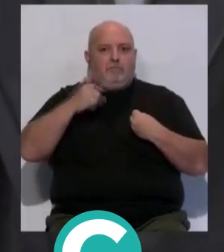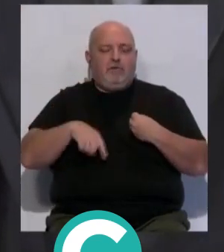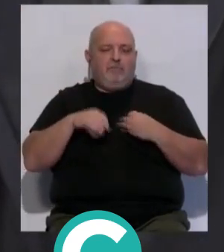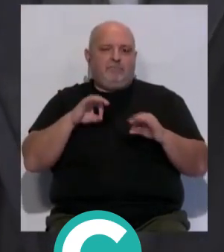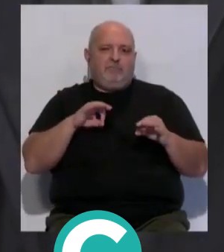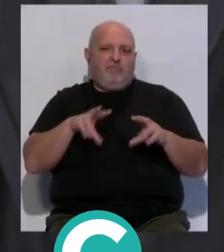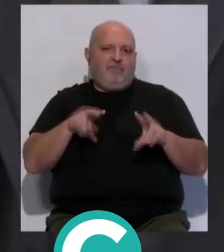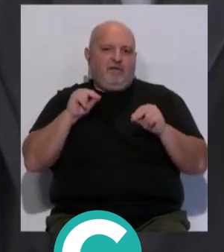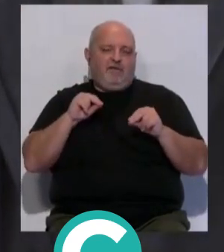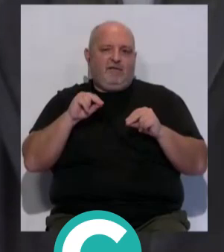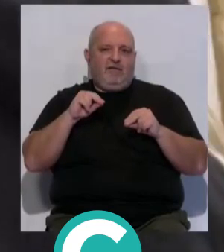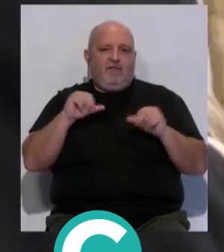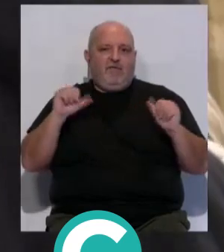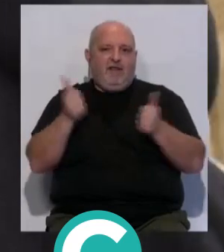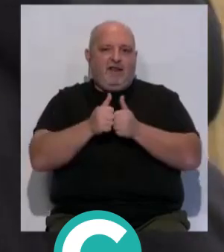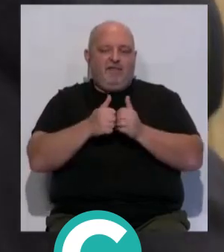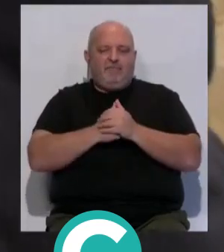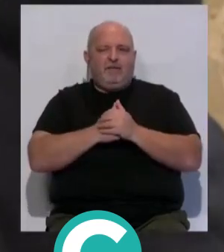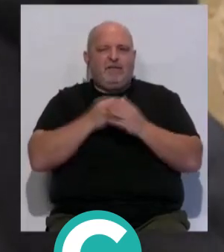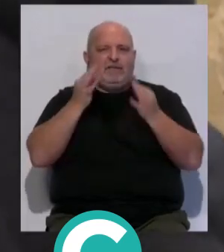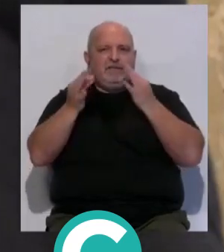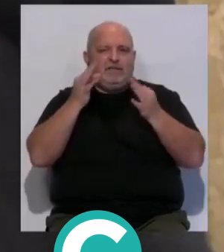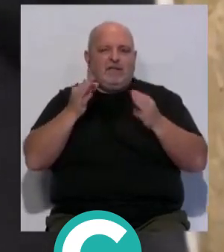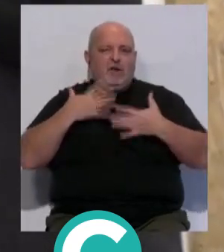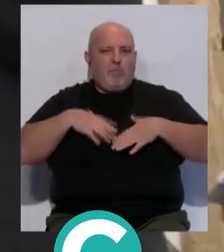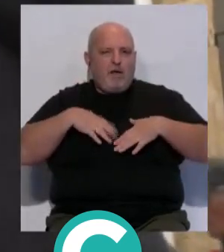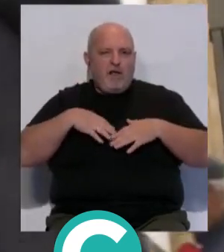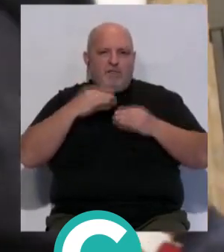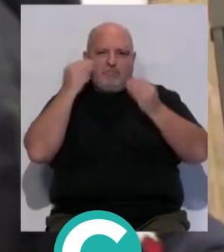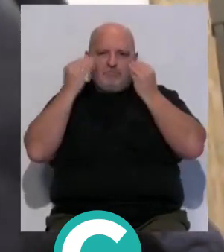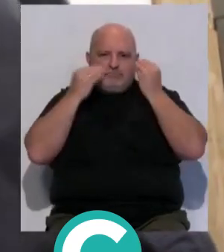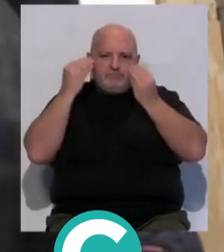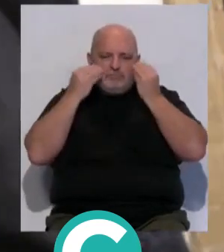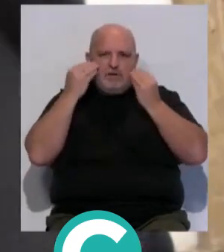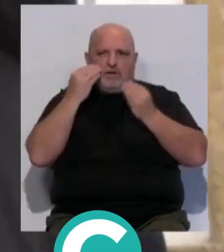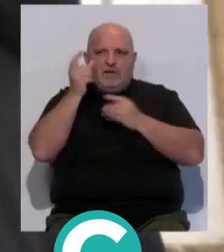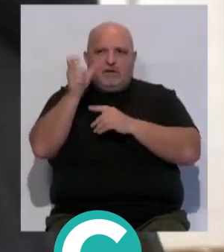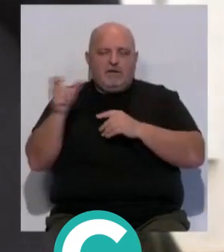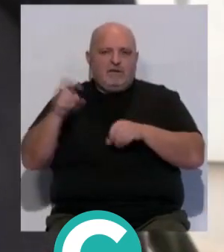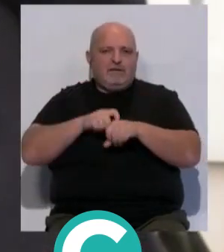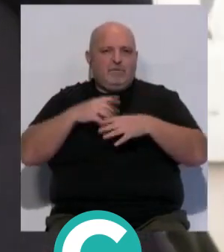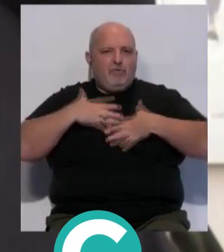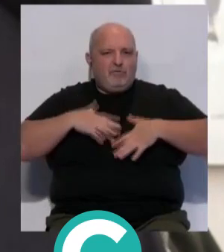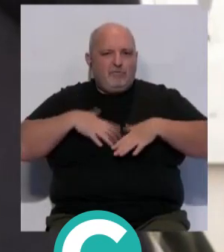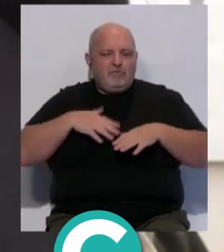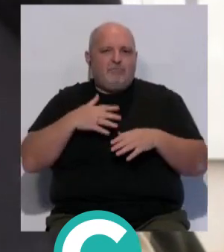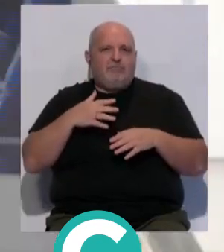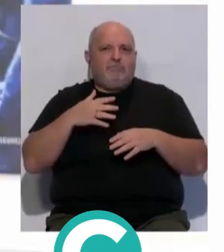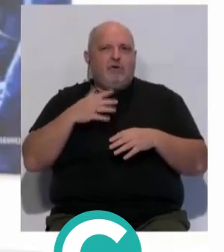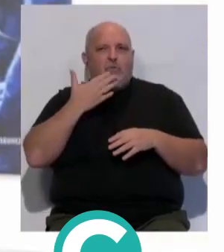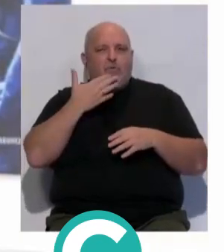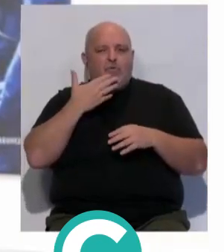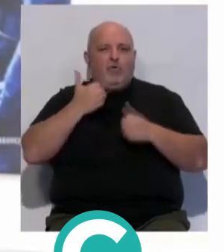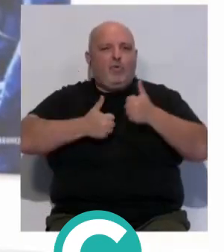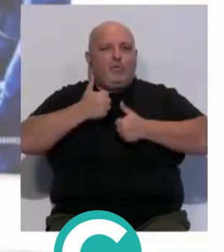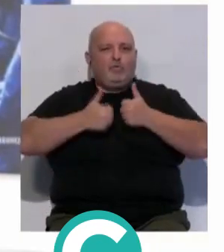finaliza con esa gran final. Detalles de los camerinos, rituales de los componentes, detalles de sus tipos y, sobre todo, mostrar